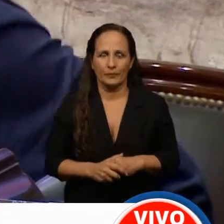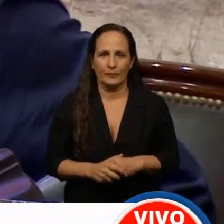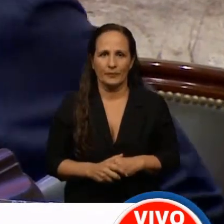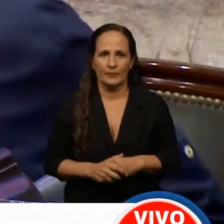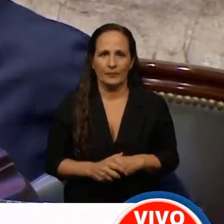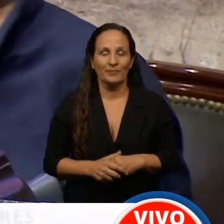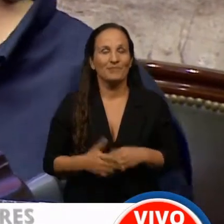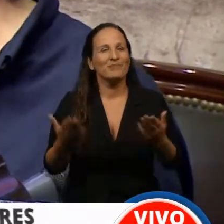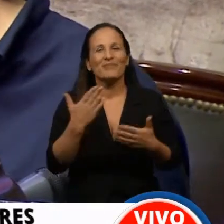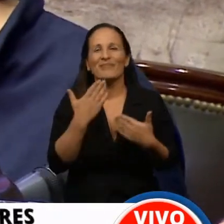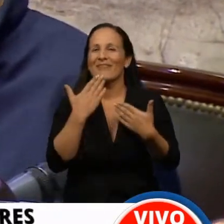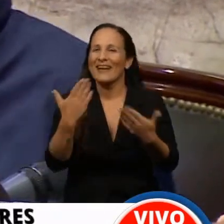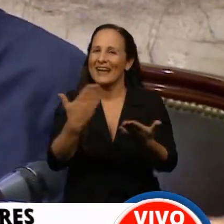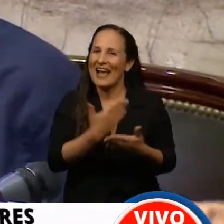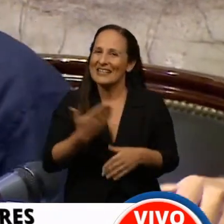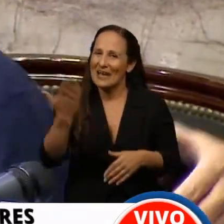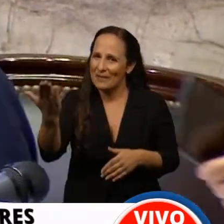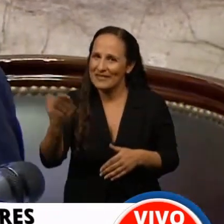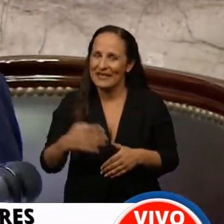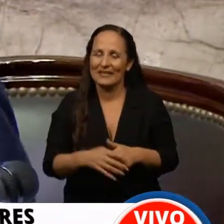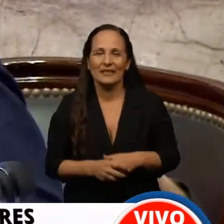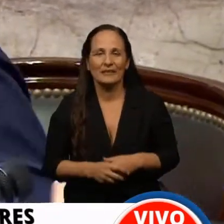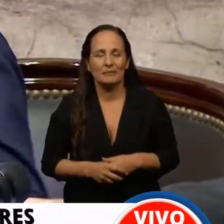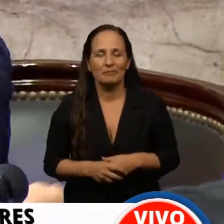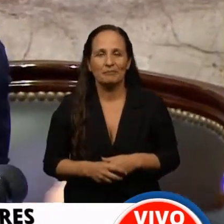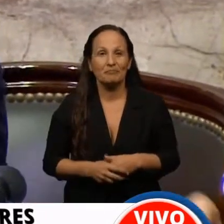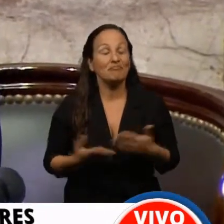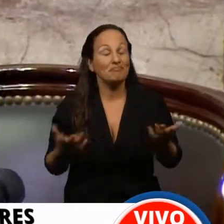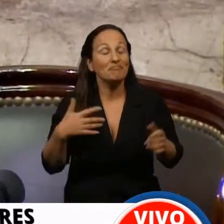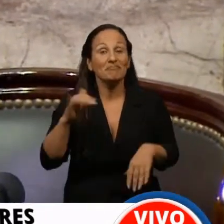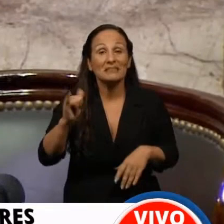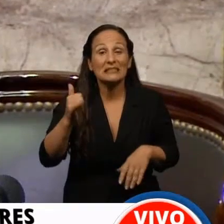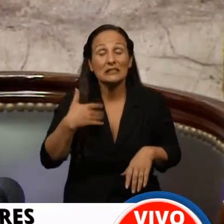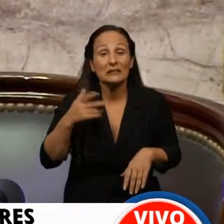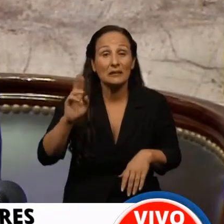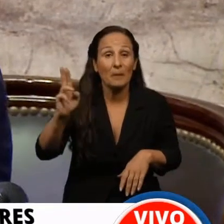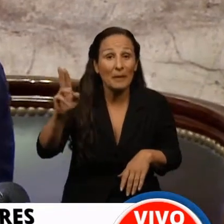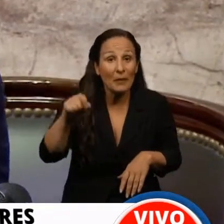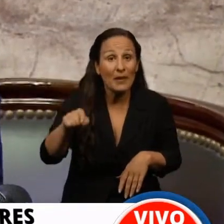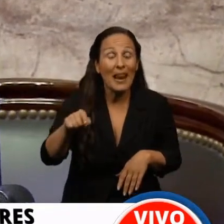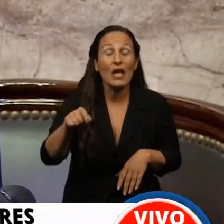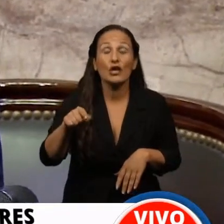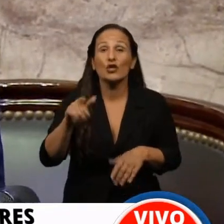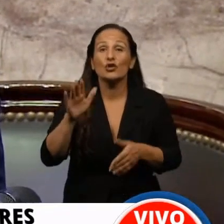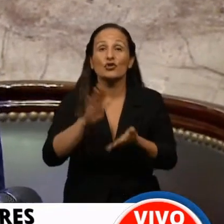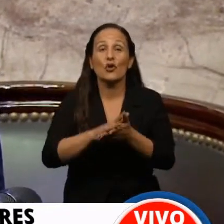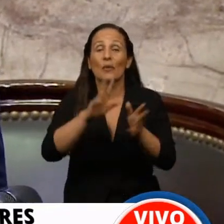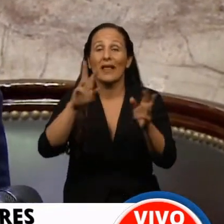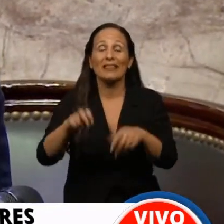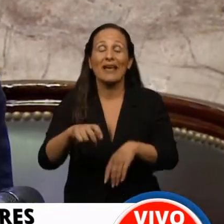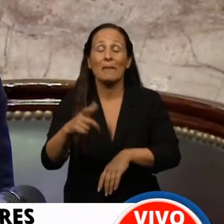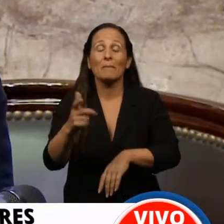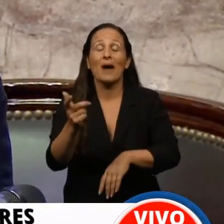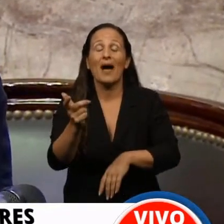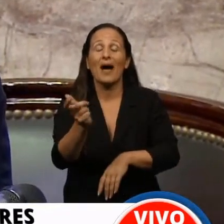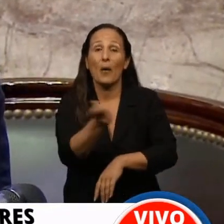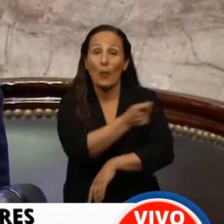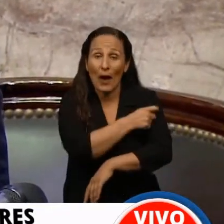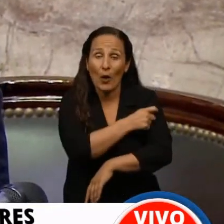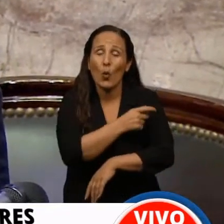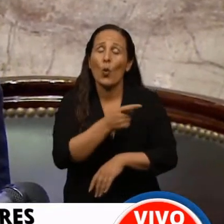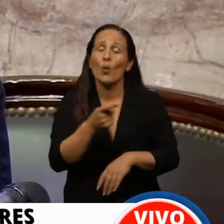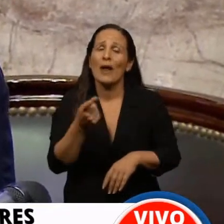Gracias, Presidente. Sí, mi cuestión de privilegio sobre el tema de las vacunas, pero antes quiero decir